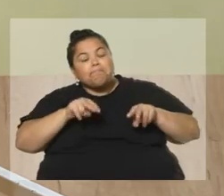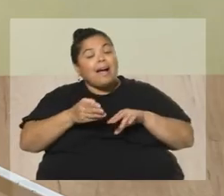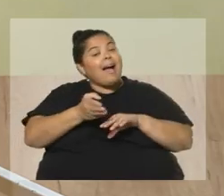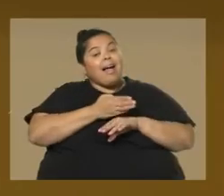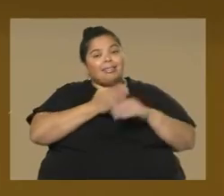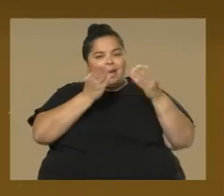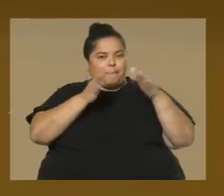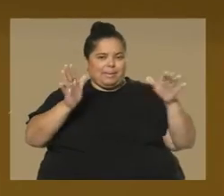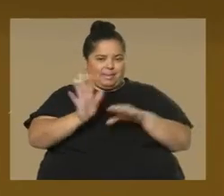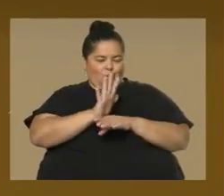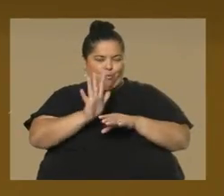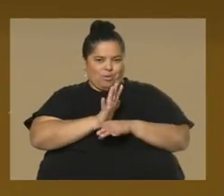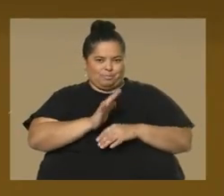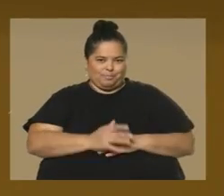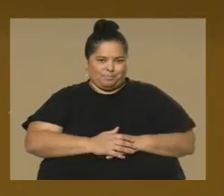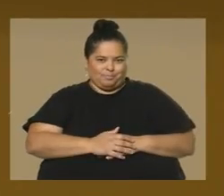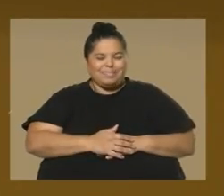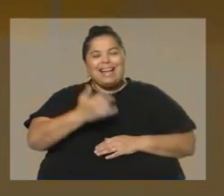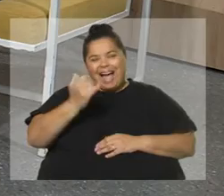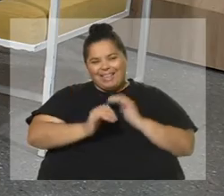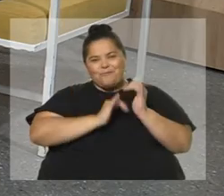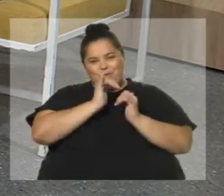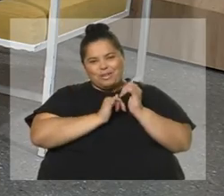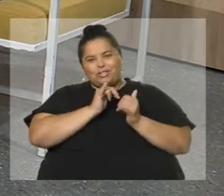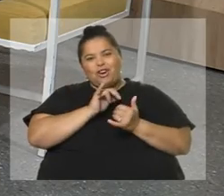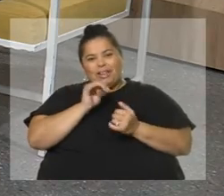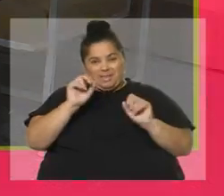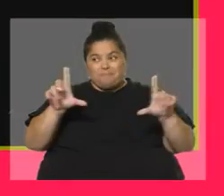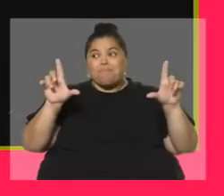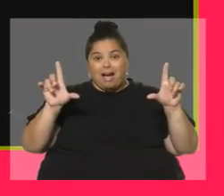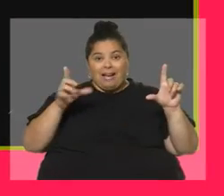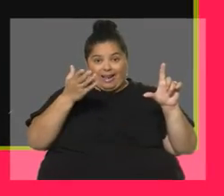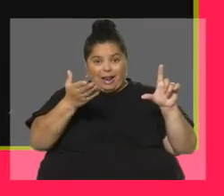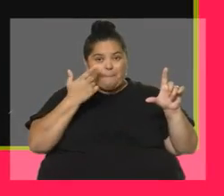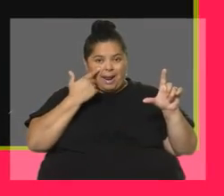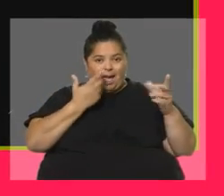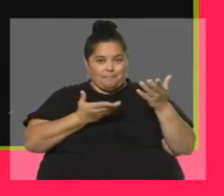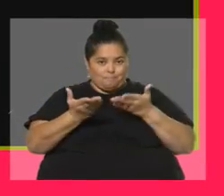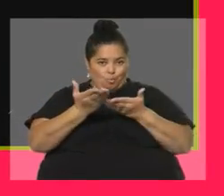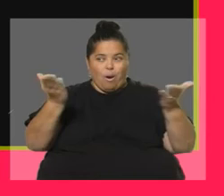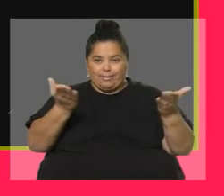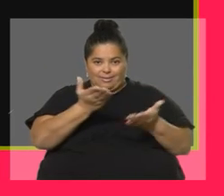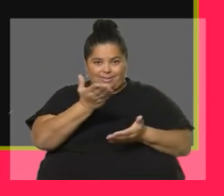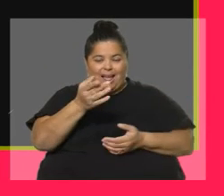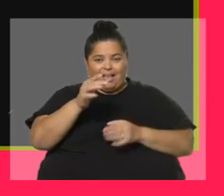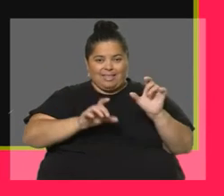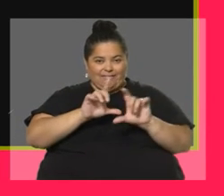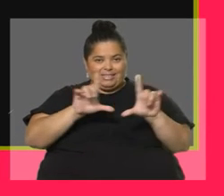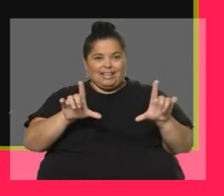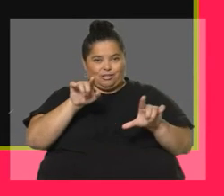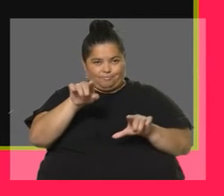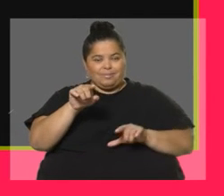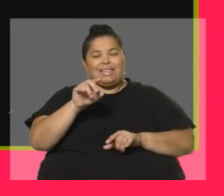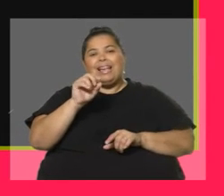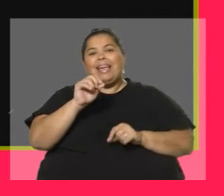al comienzo. Tenemos información ahora en las imágenes para compartir con los televidentes a propósito de inédita María